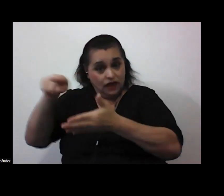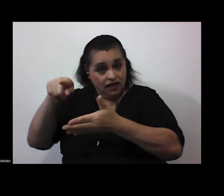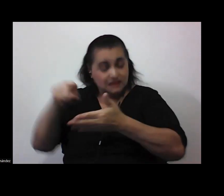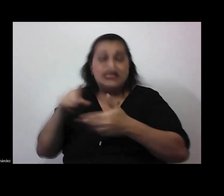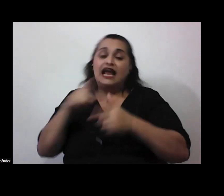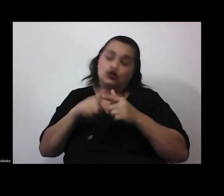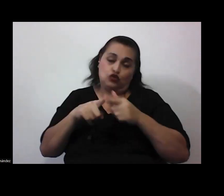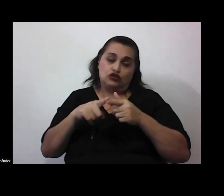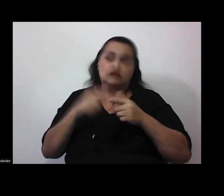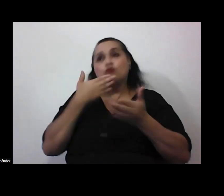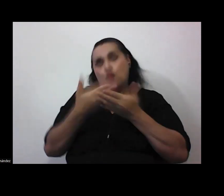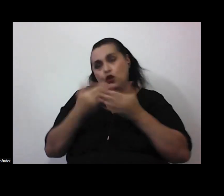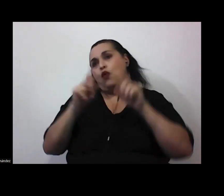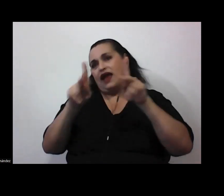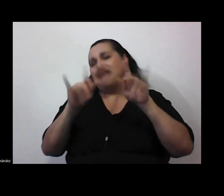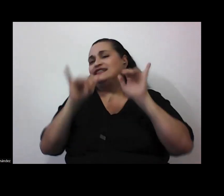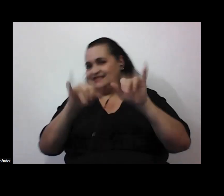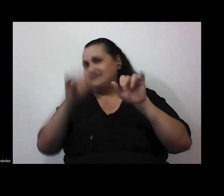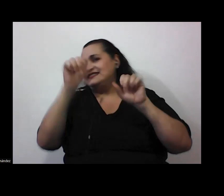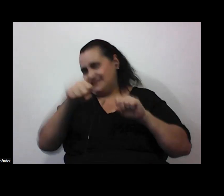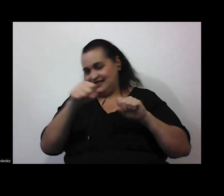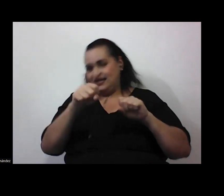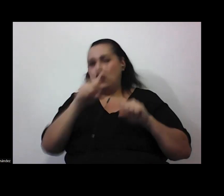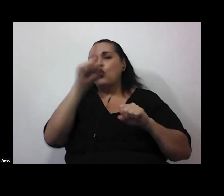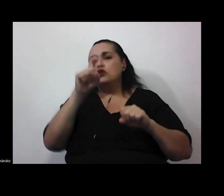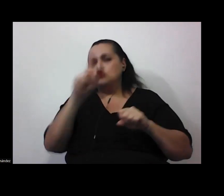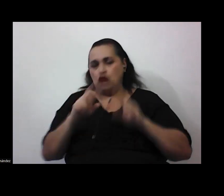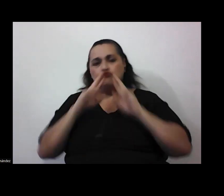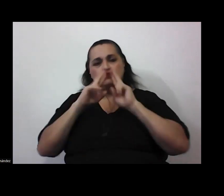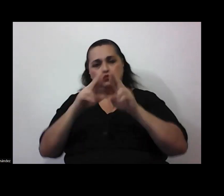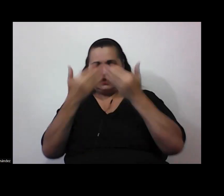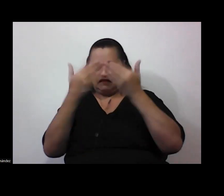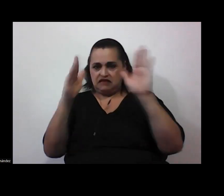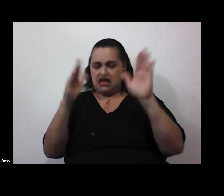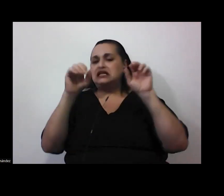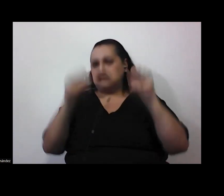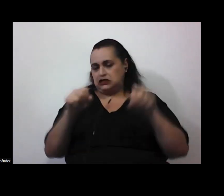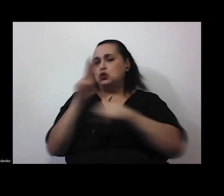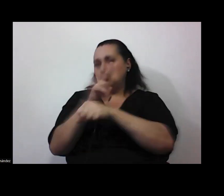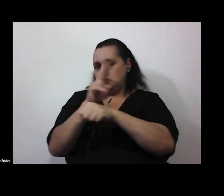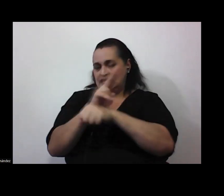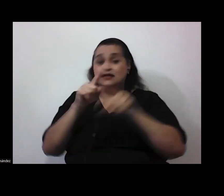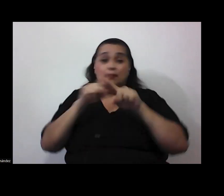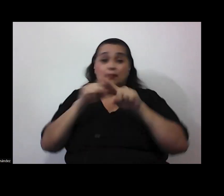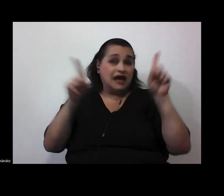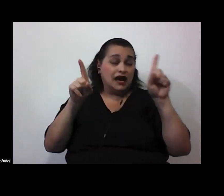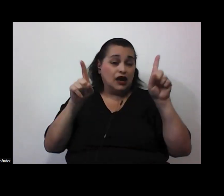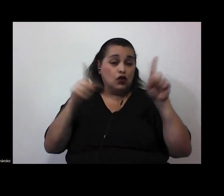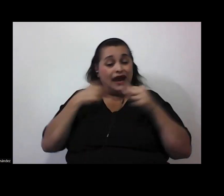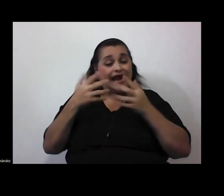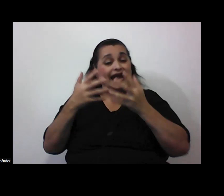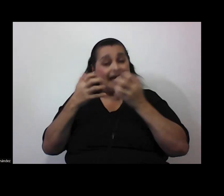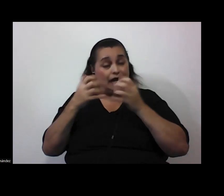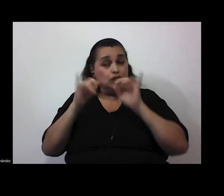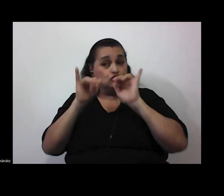bueno ok ahí sí cuestionarios de respuestas abiertas por supuesto que son útiles pero si lo que queremos es eso